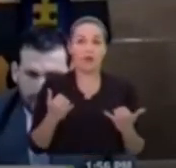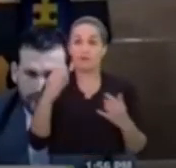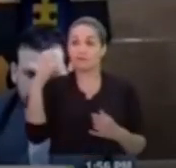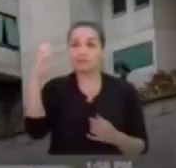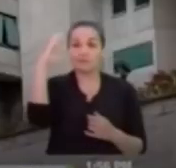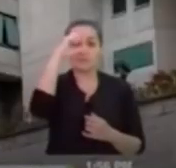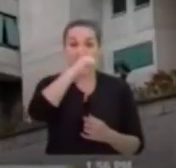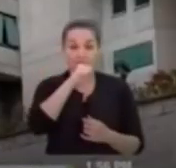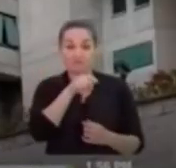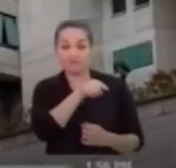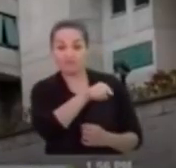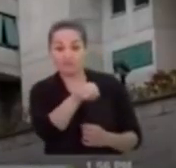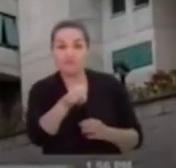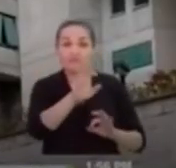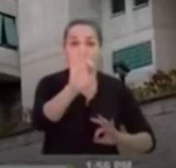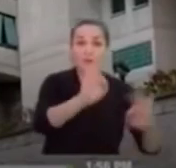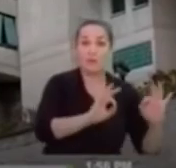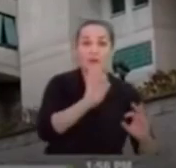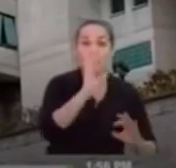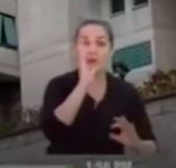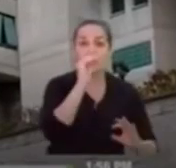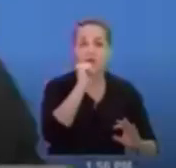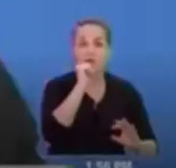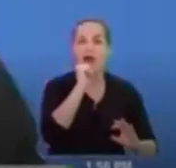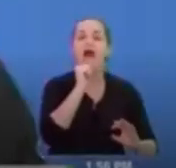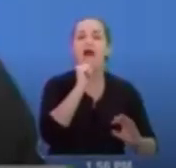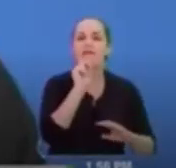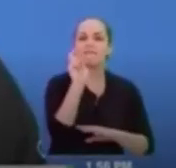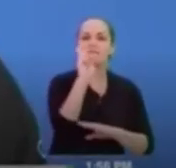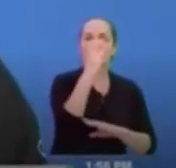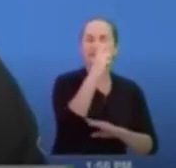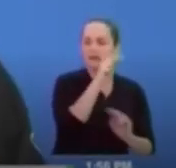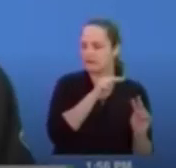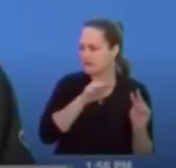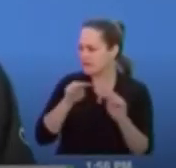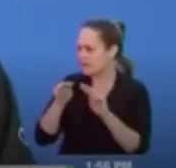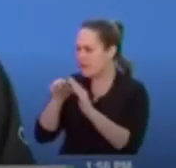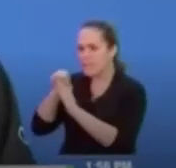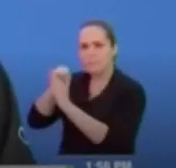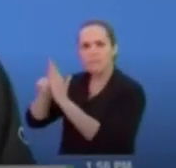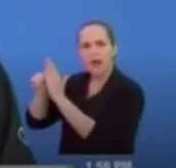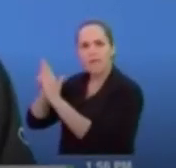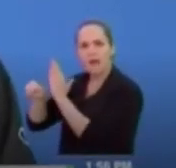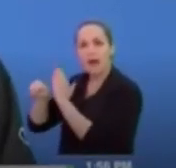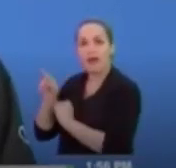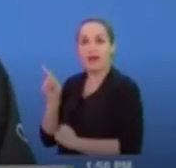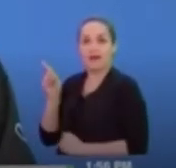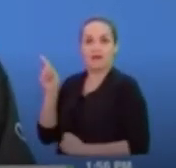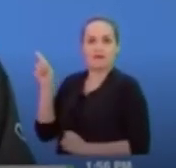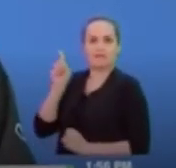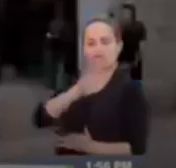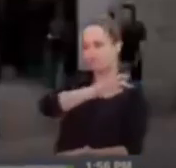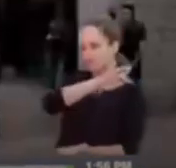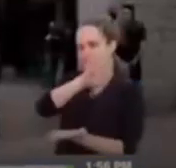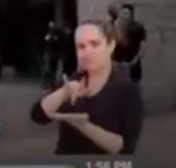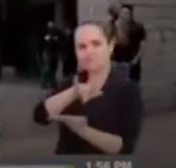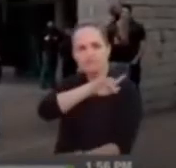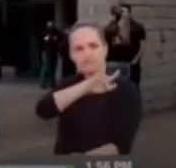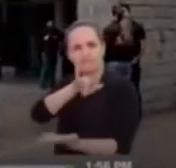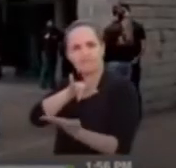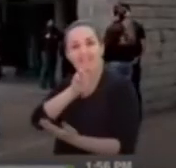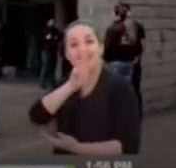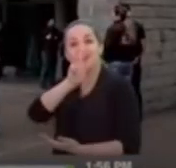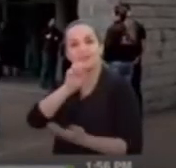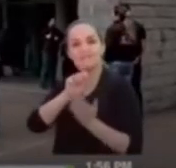alcantarillado. En esta investigación participó el mismo fiscal Francisco Barbosa, quien viajó en tres ocasiones al departamento para articular